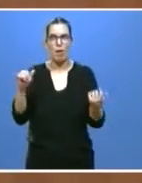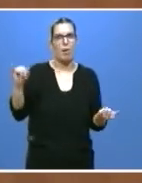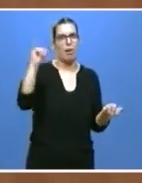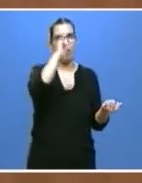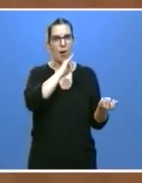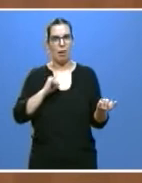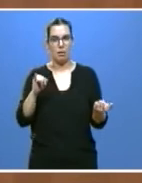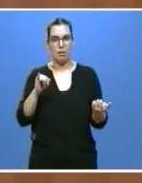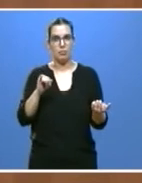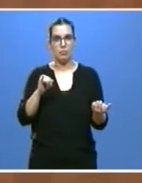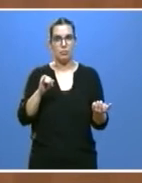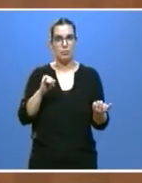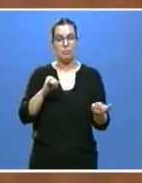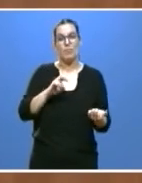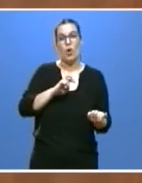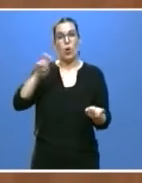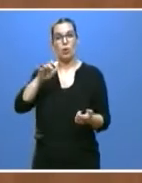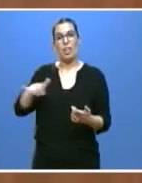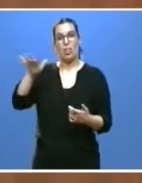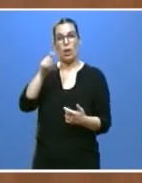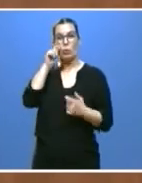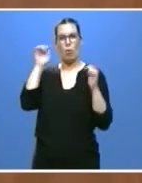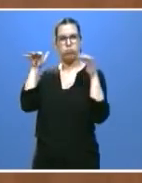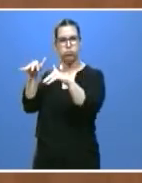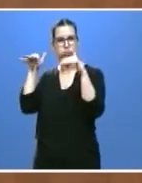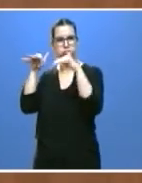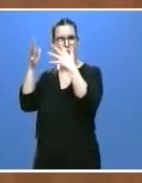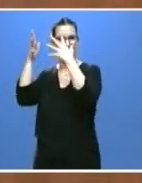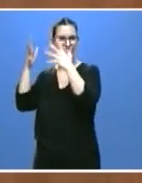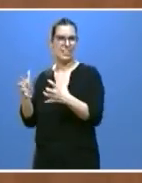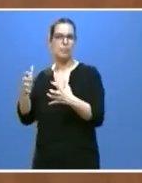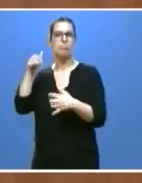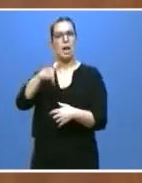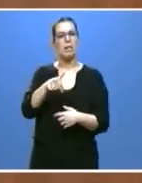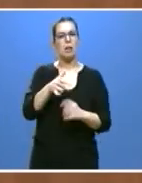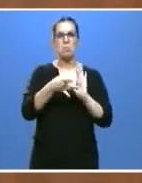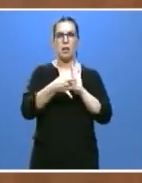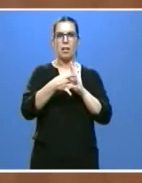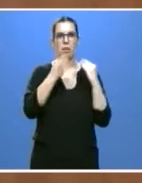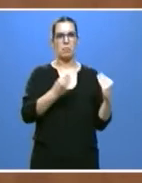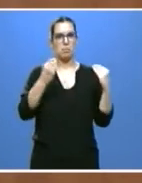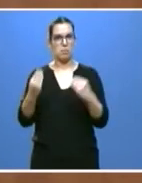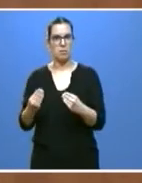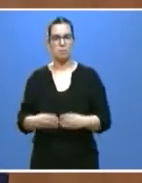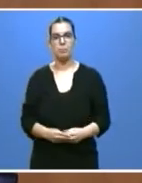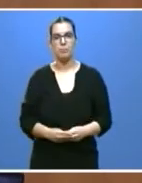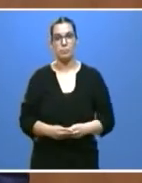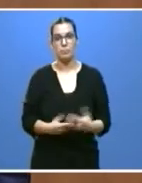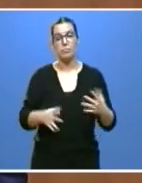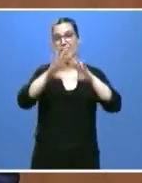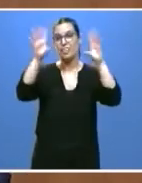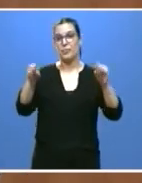A diferencia de un turismo masificado, es un turismo selectivo y de calidad. Queremos, en definitiva, asentar